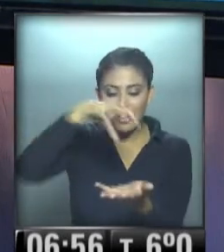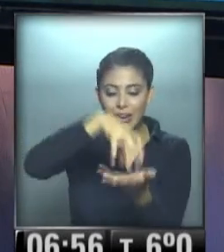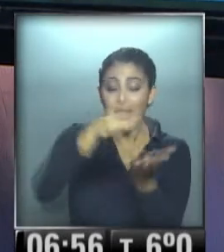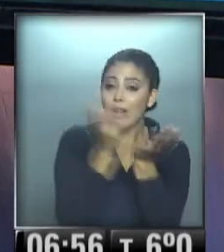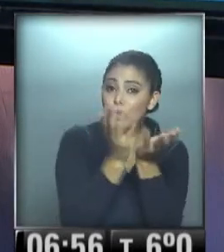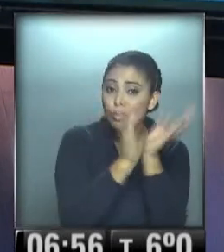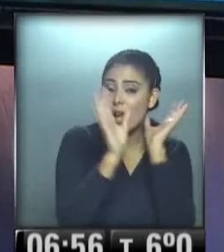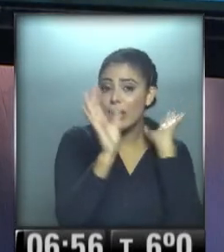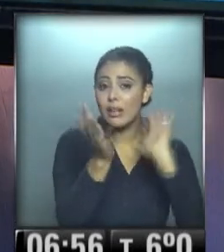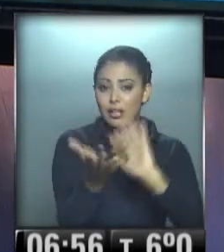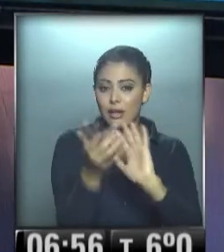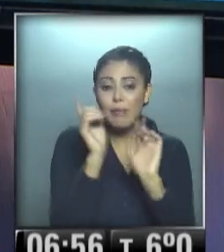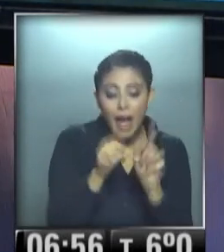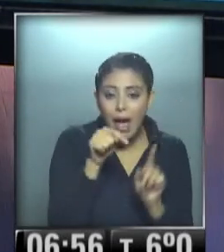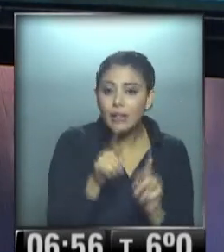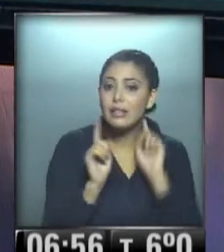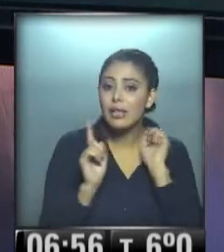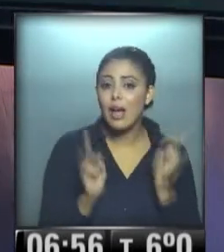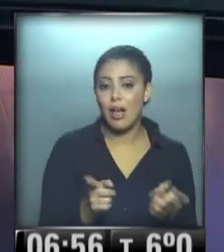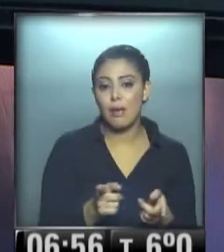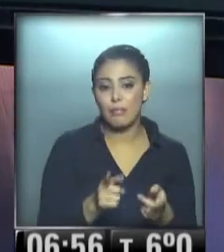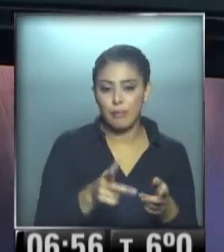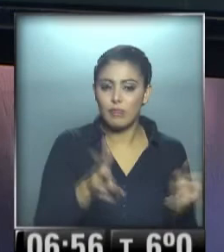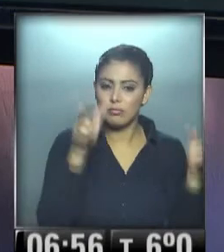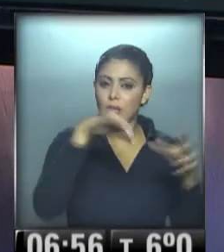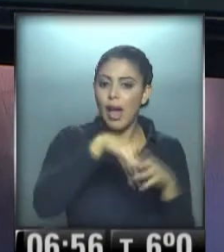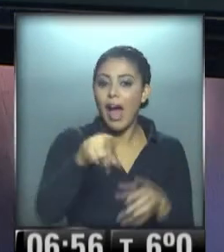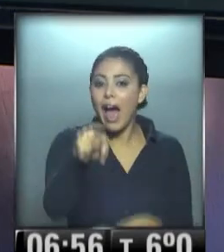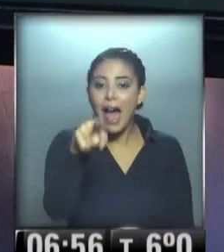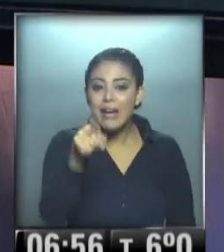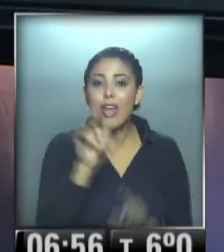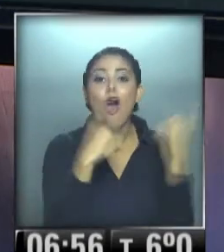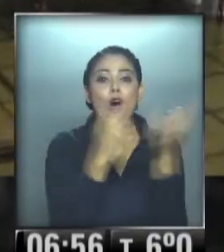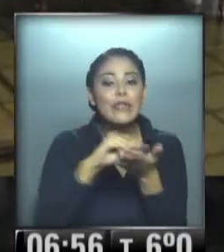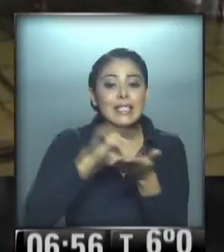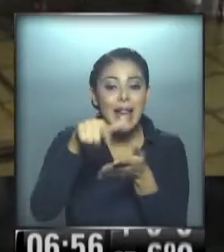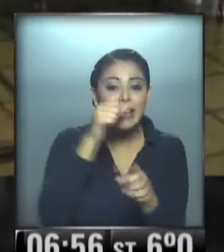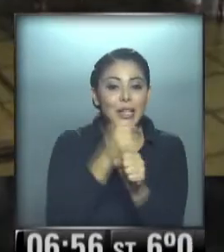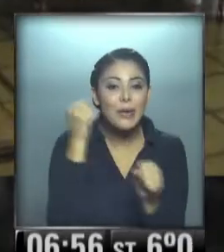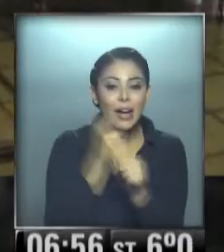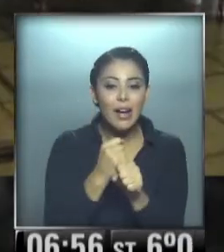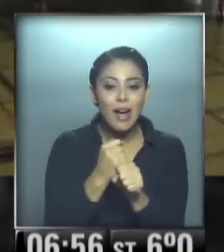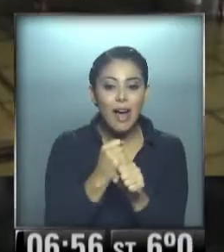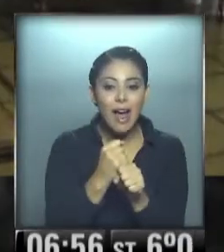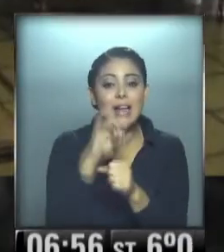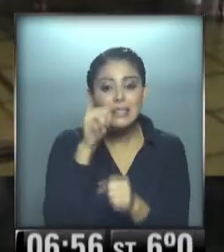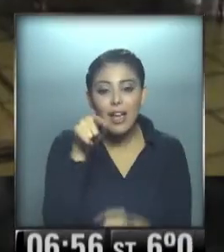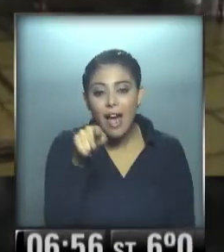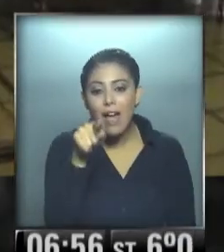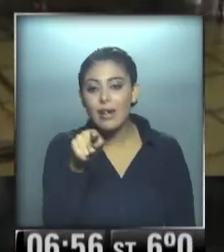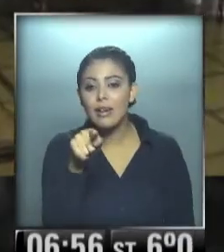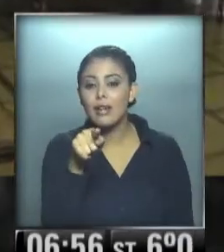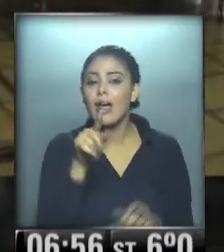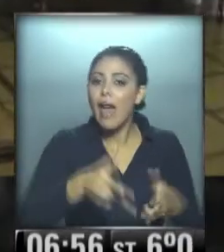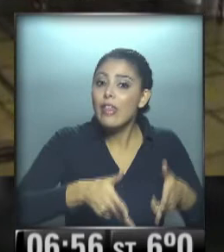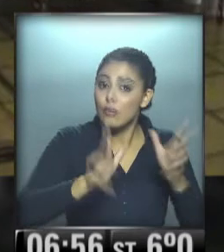meteorológica. Allí también tienen un edificio muy importante. ¡Ah! Y las oficinas donde trabajan. Sí, allí tienen